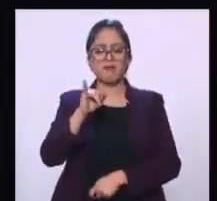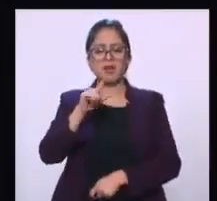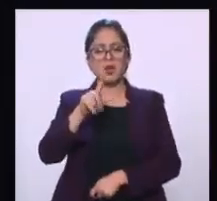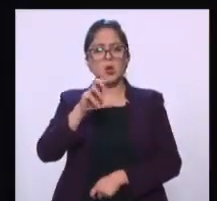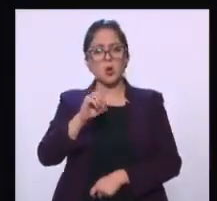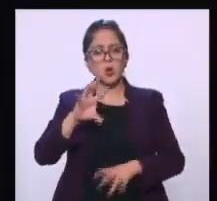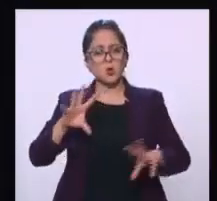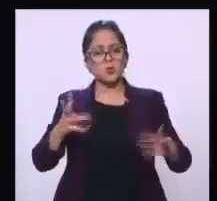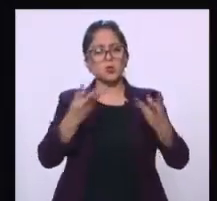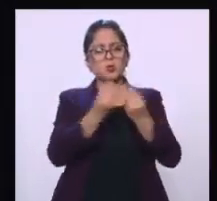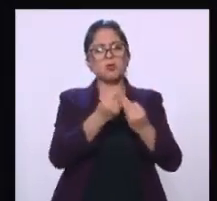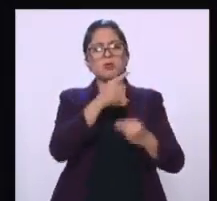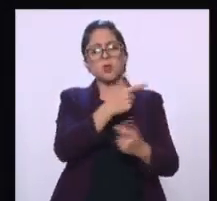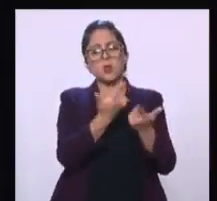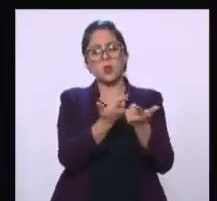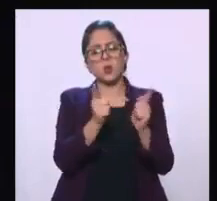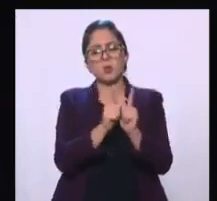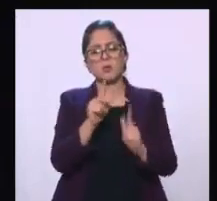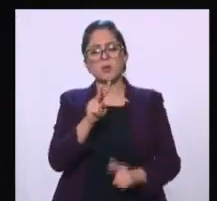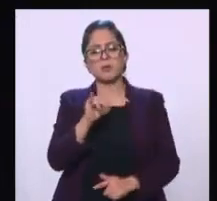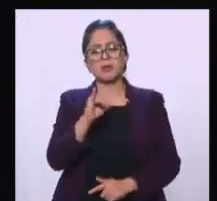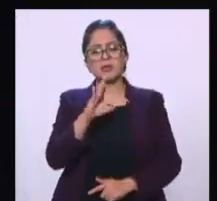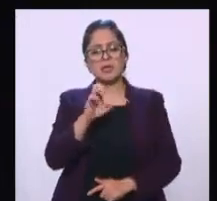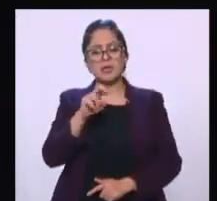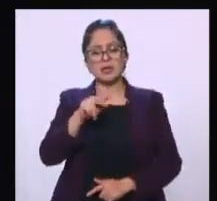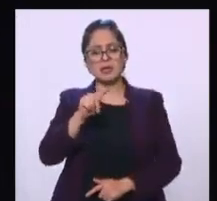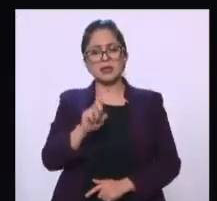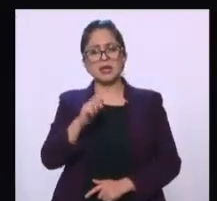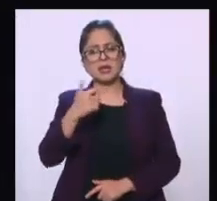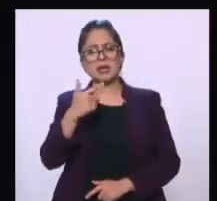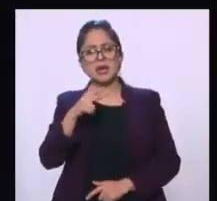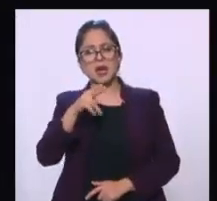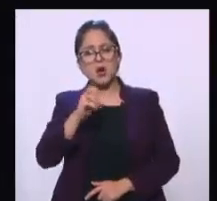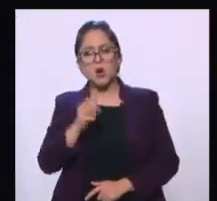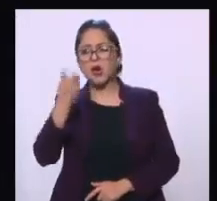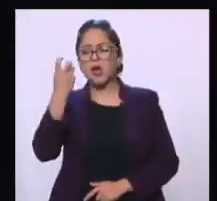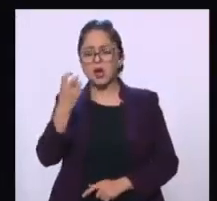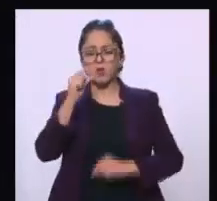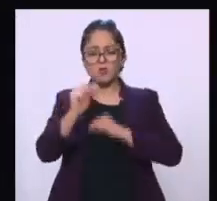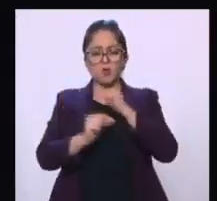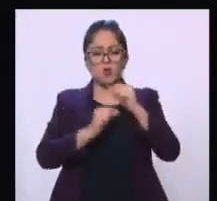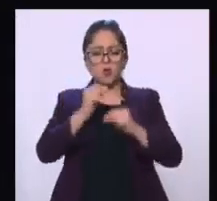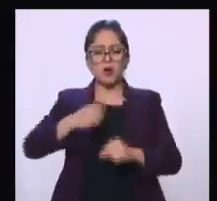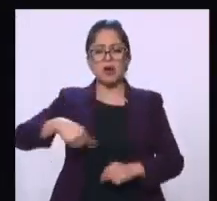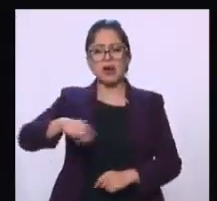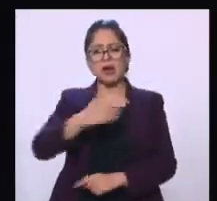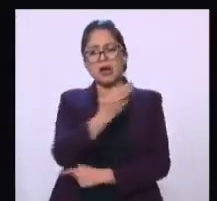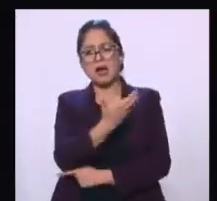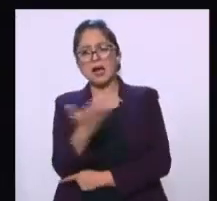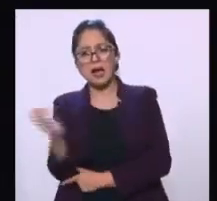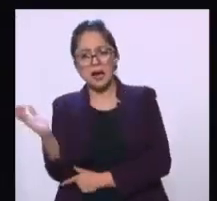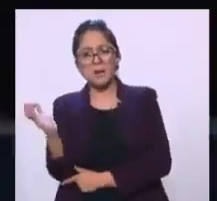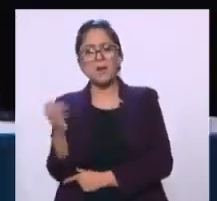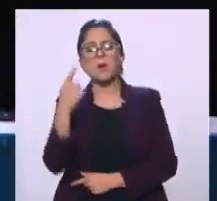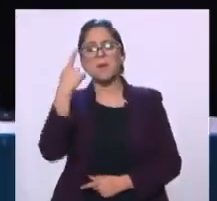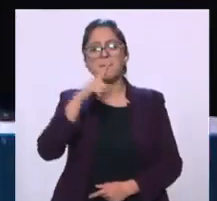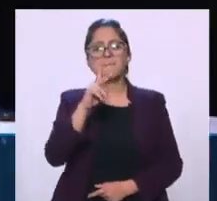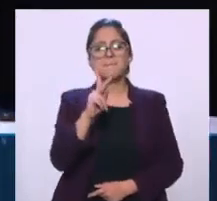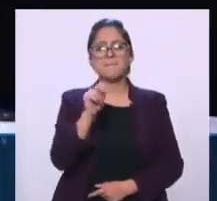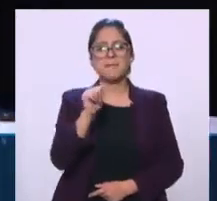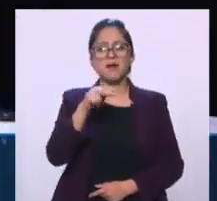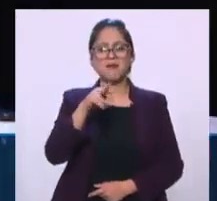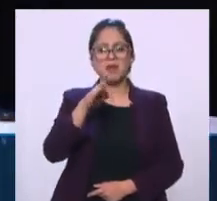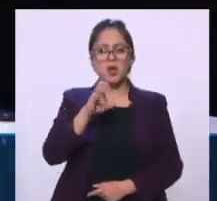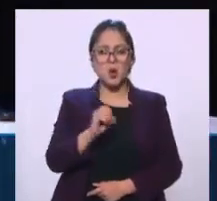integrante del grupo Vicente Guerrero, que es también activista, promotor de la reactivación del campo y la soberanía alimentaria. Pánfilo,